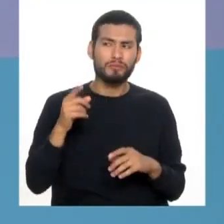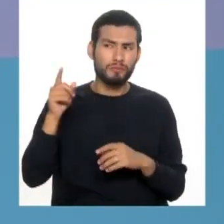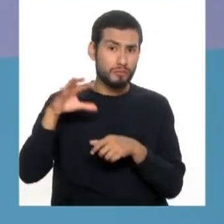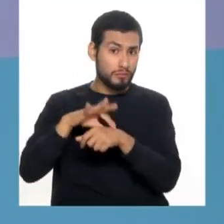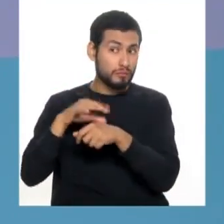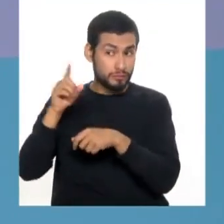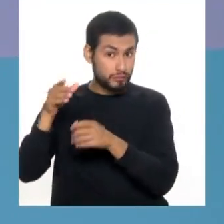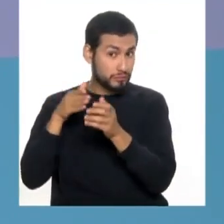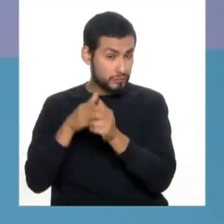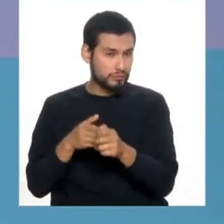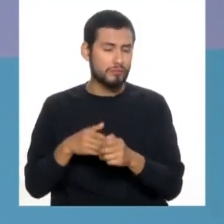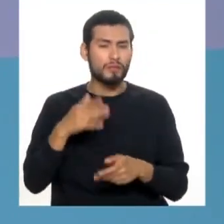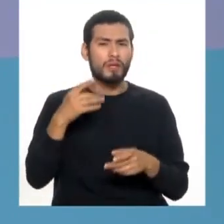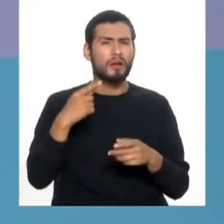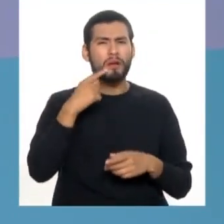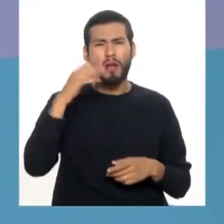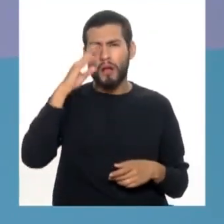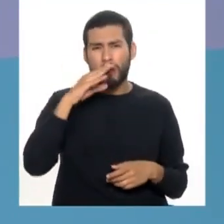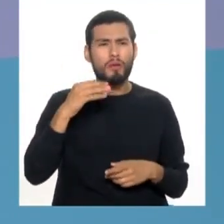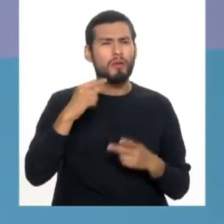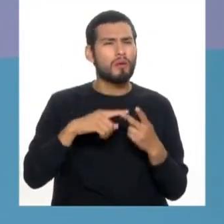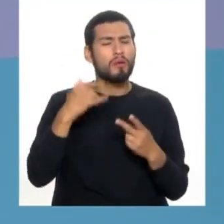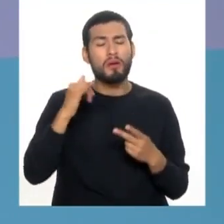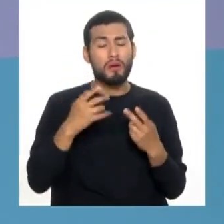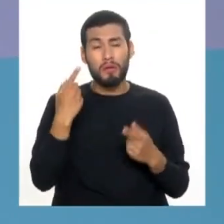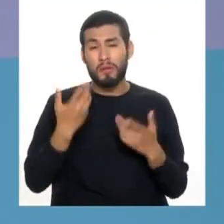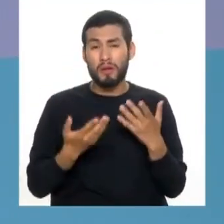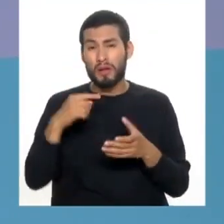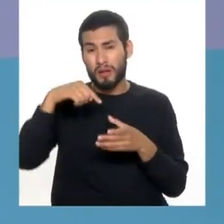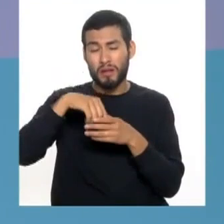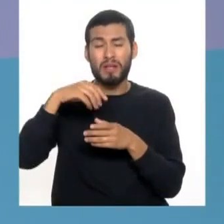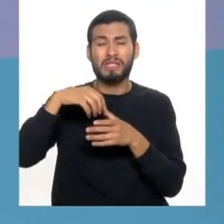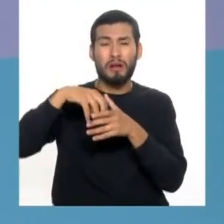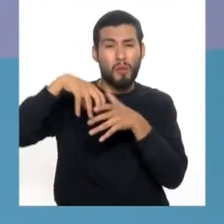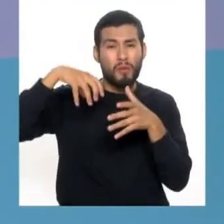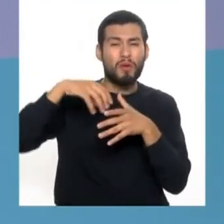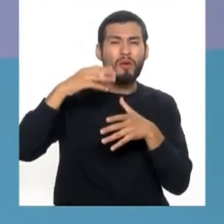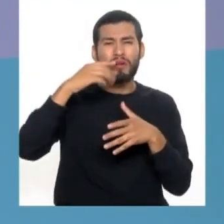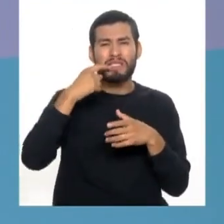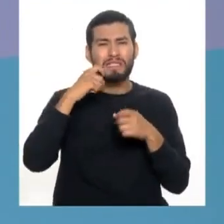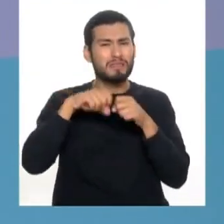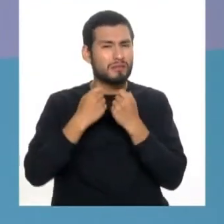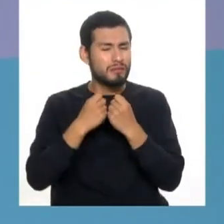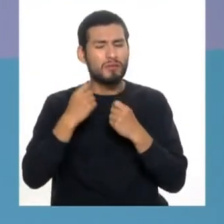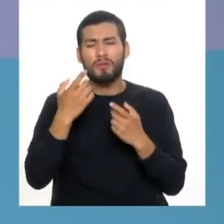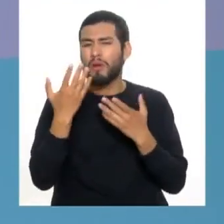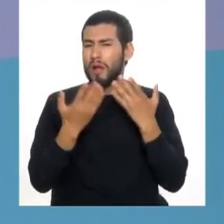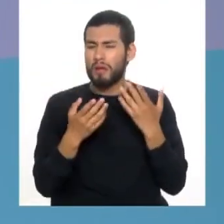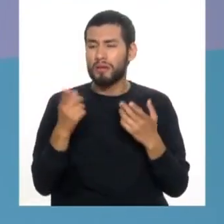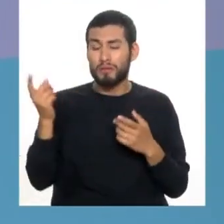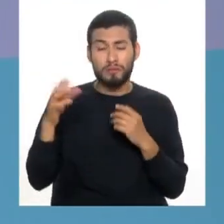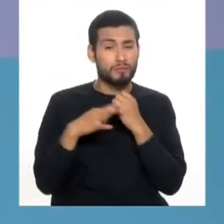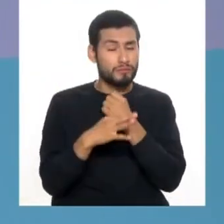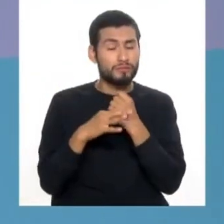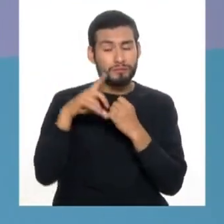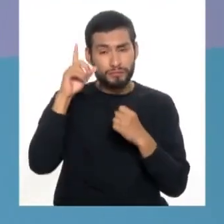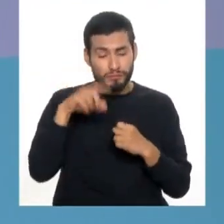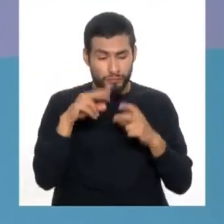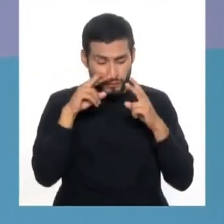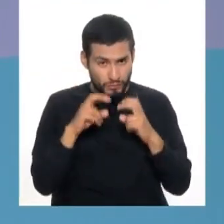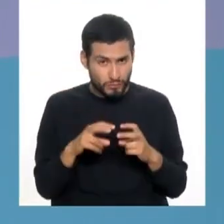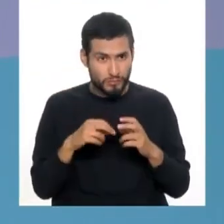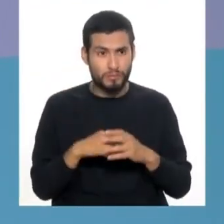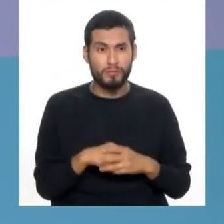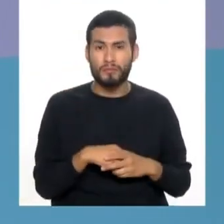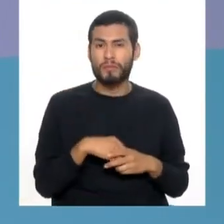litosis. De repente problemas gingivales, problemas de la periodontitis, problemas de caries, dientes rotos o lengua con sarro. Entonces hay que tener mucho cuidado.